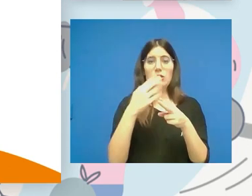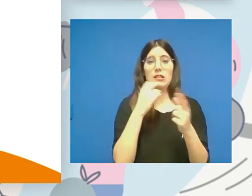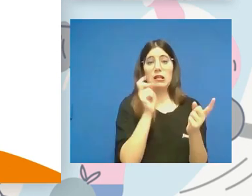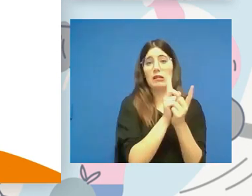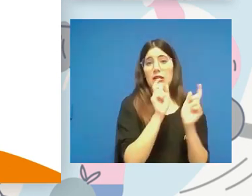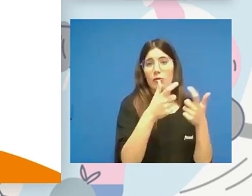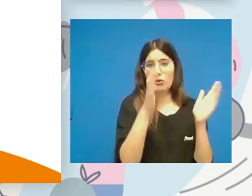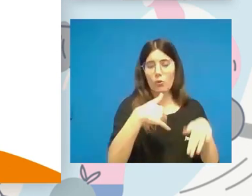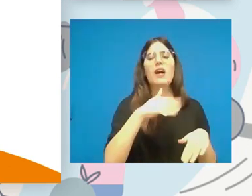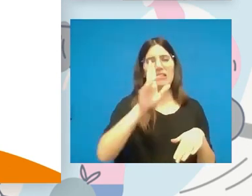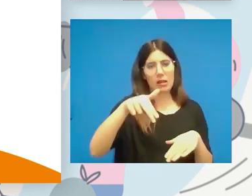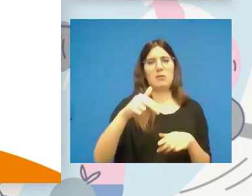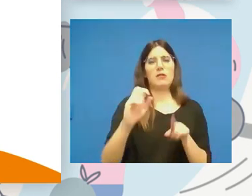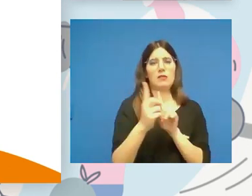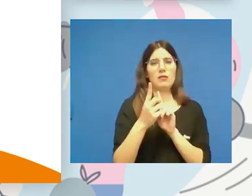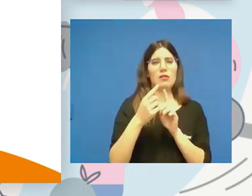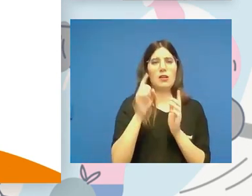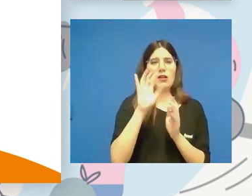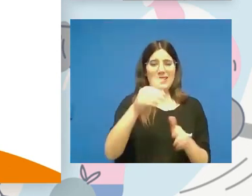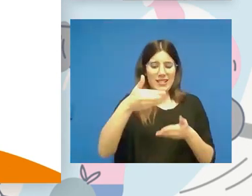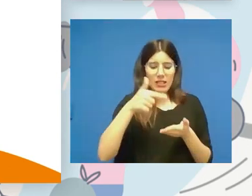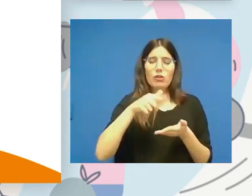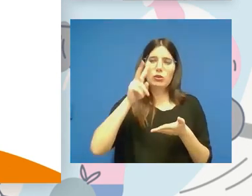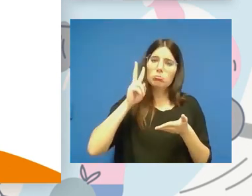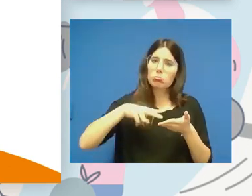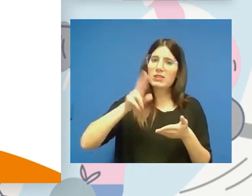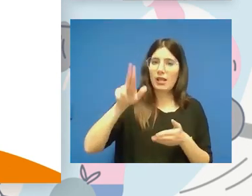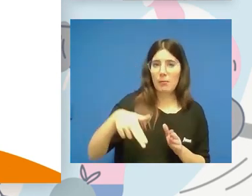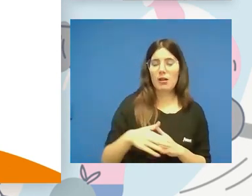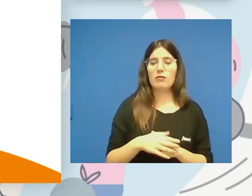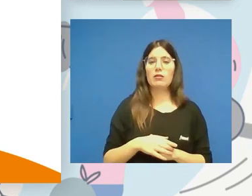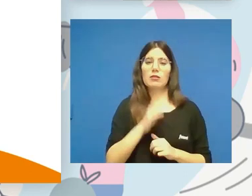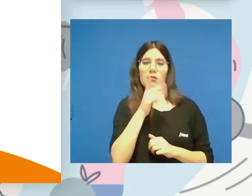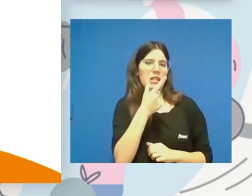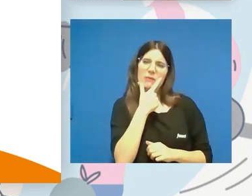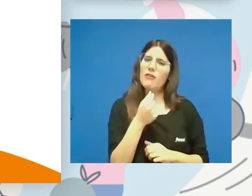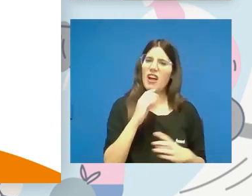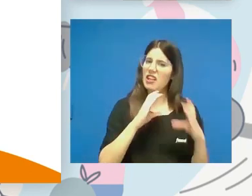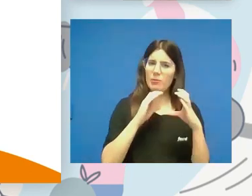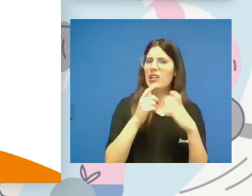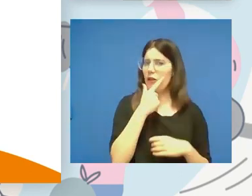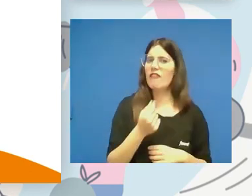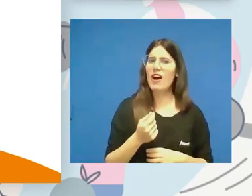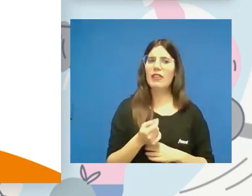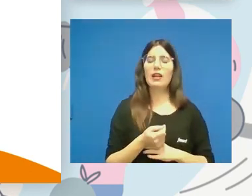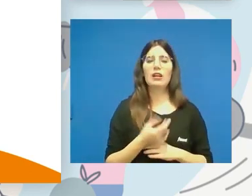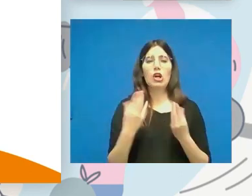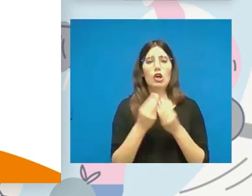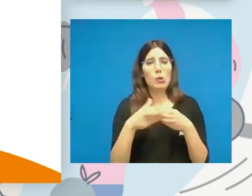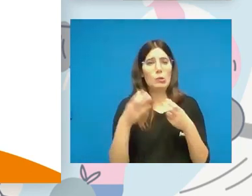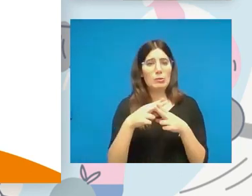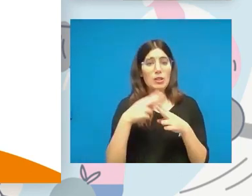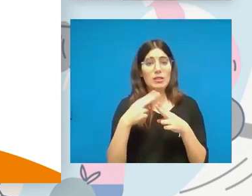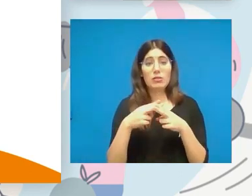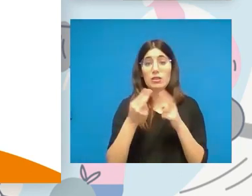nos acogieron también nuestros escritos con mucha facilidad y lo asumieron también. Y hay que